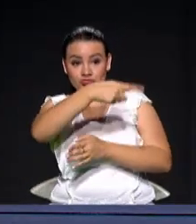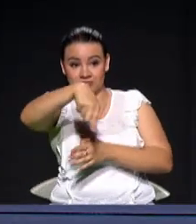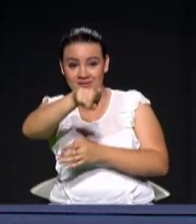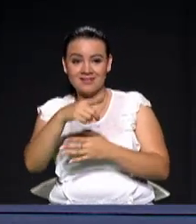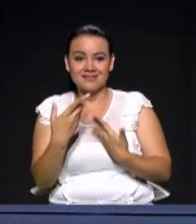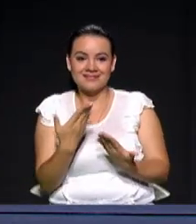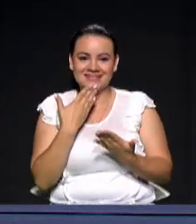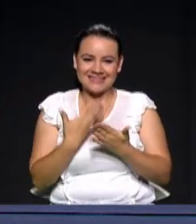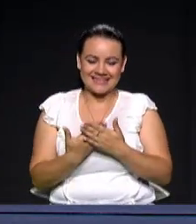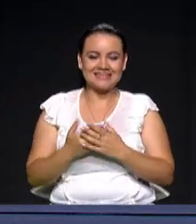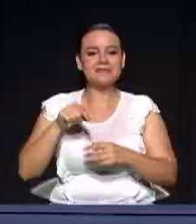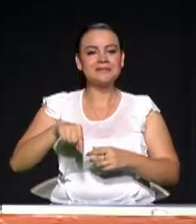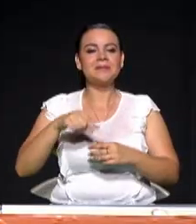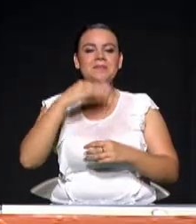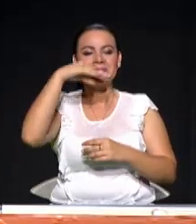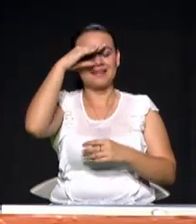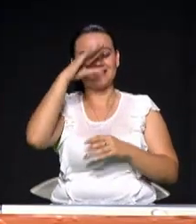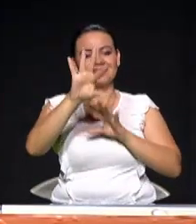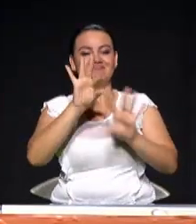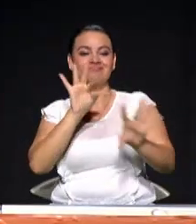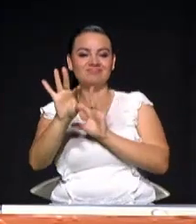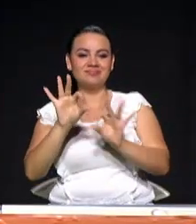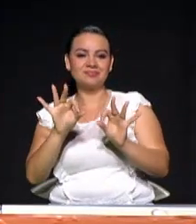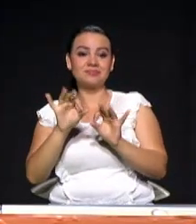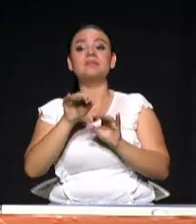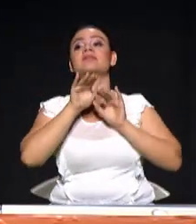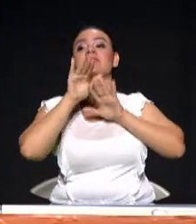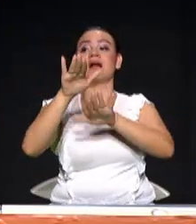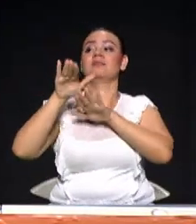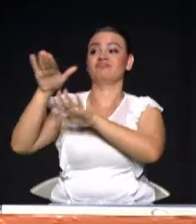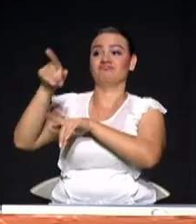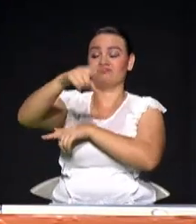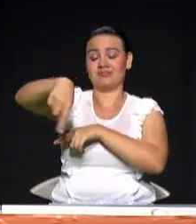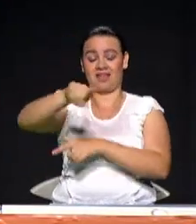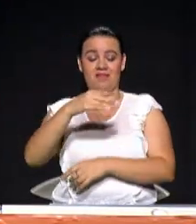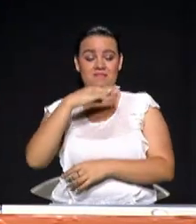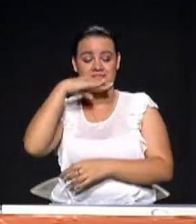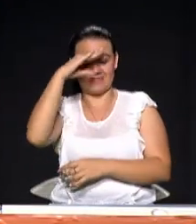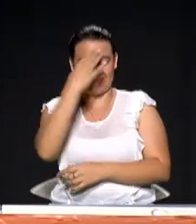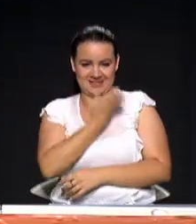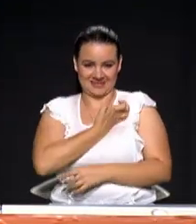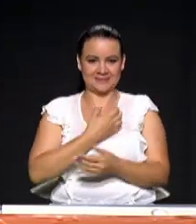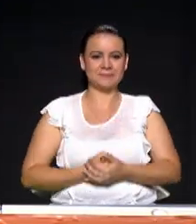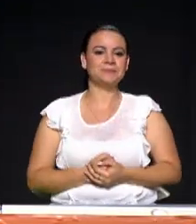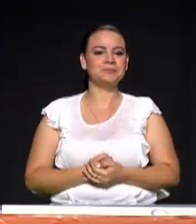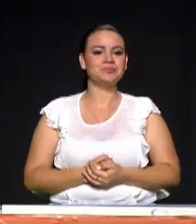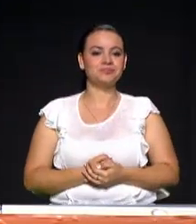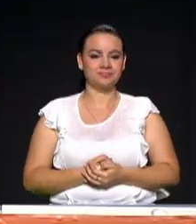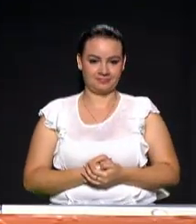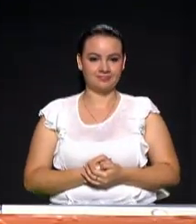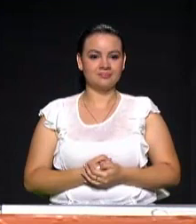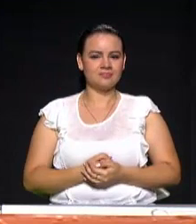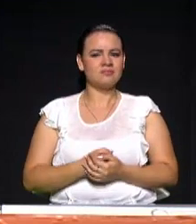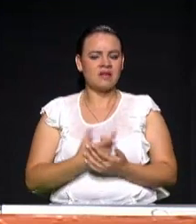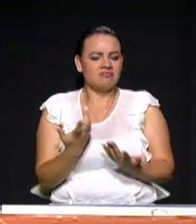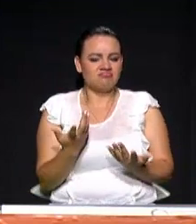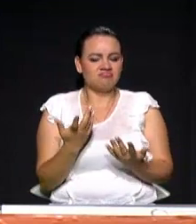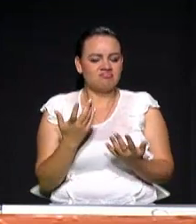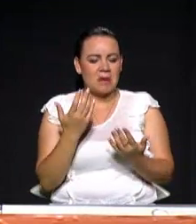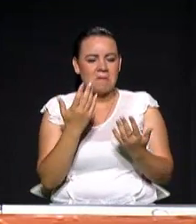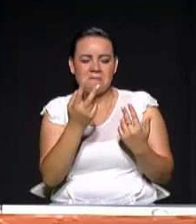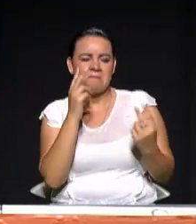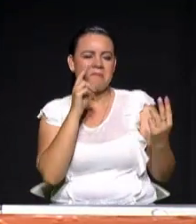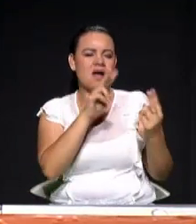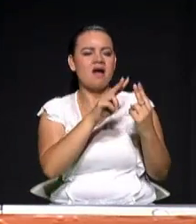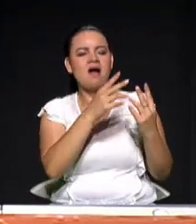Medellín elige con los candidatos a la alcaldía de Medellín, importante, para conocer a detalle las propuestas de quien quiere llevar las